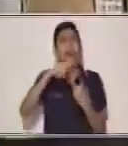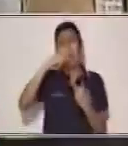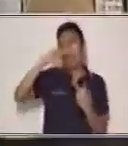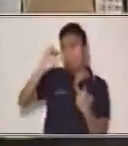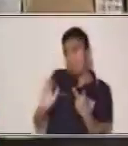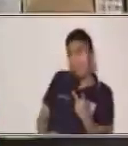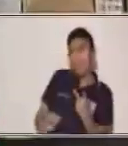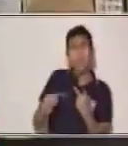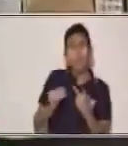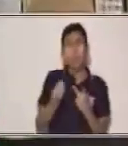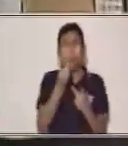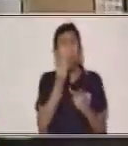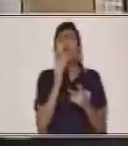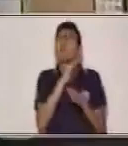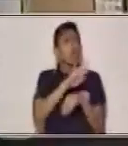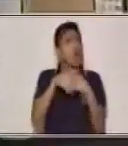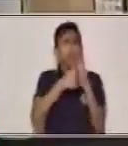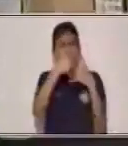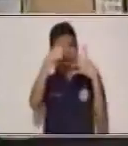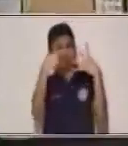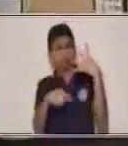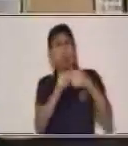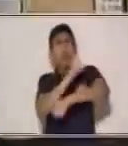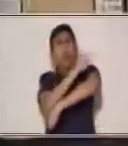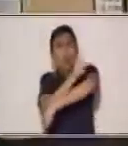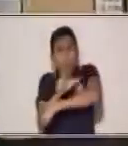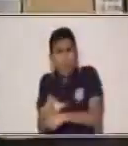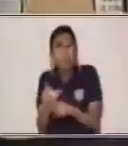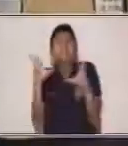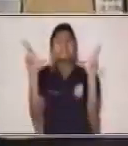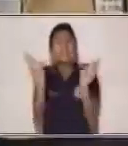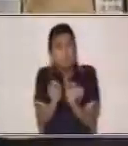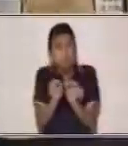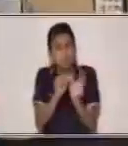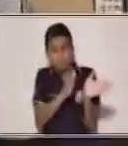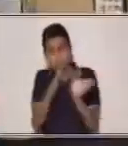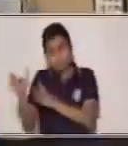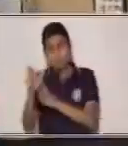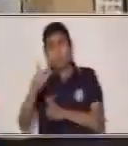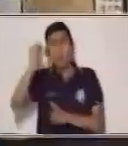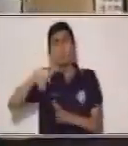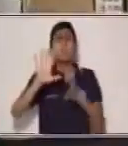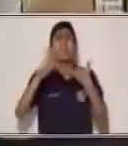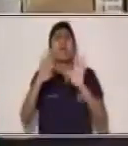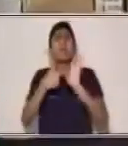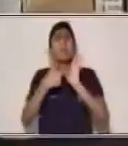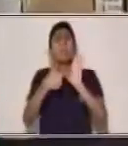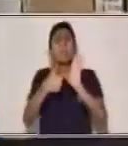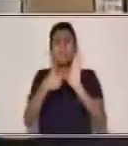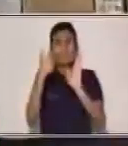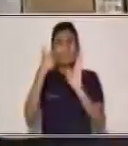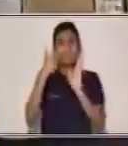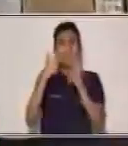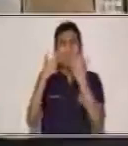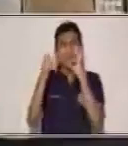objetivo primordial. Acá te voy a presentar el cuento que te leí al inicio.